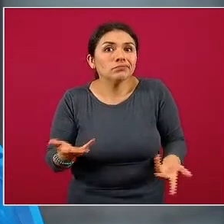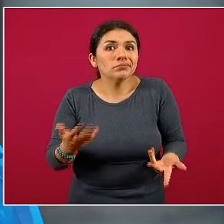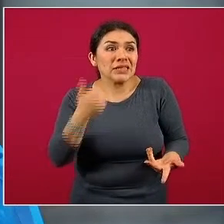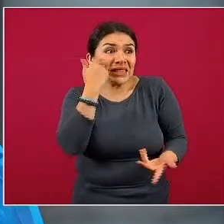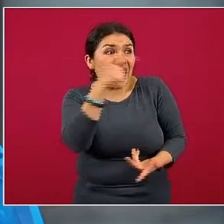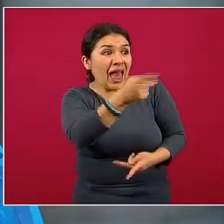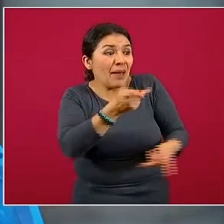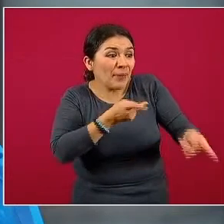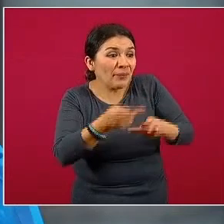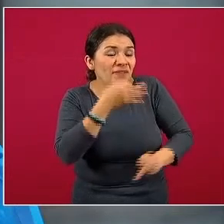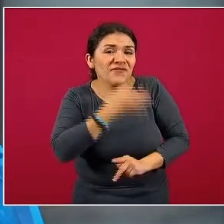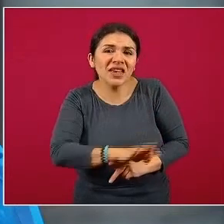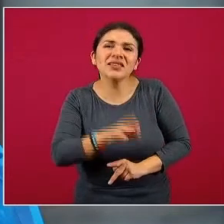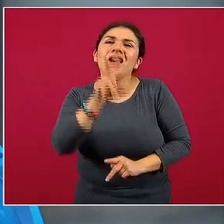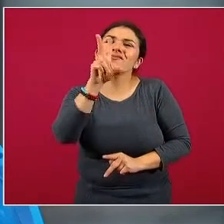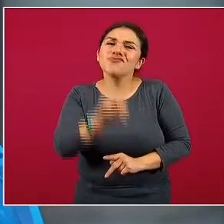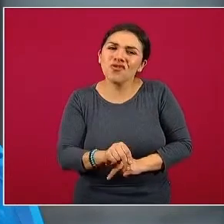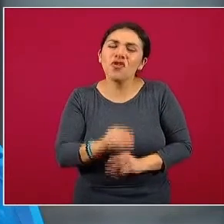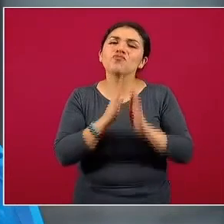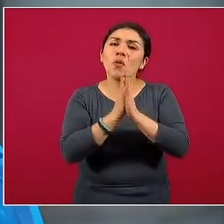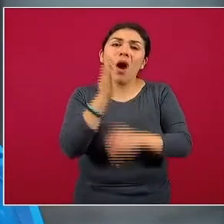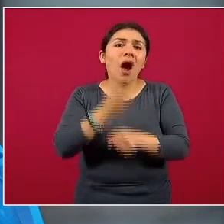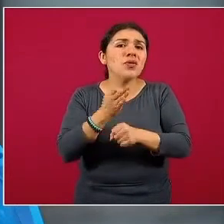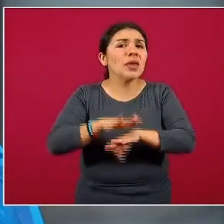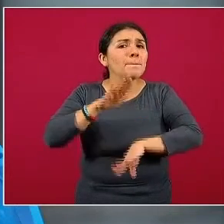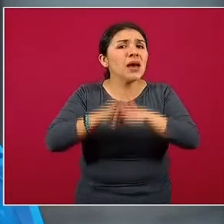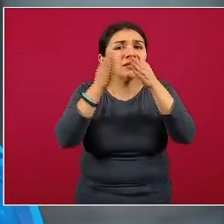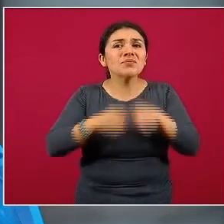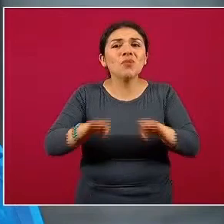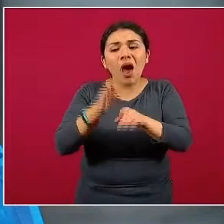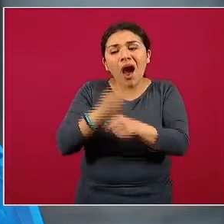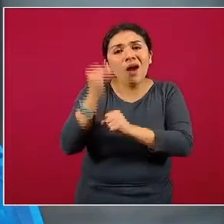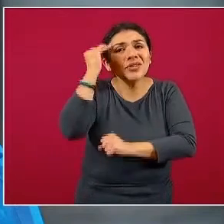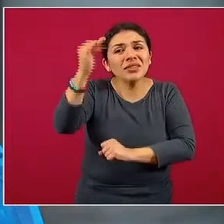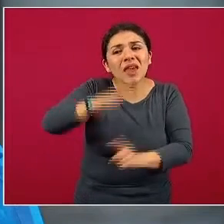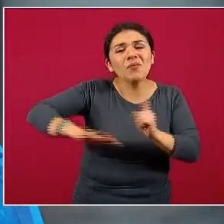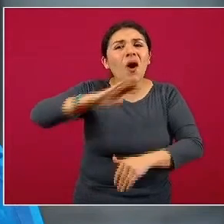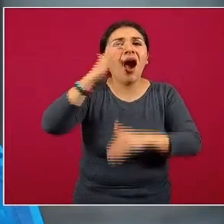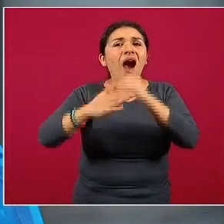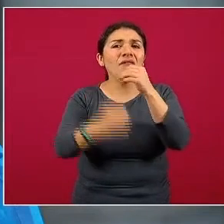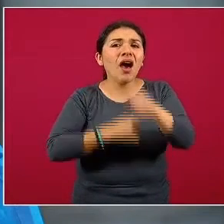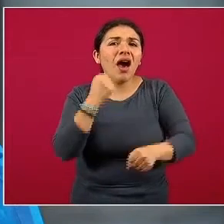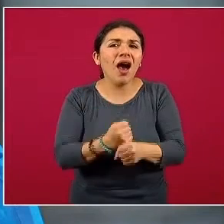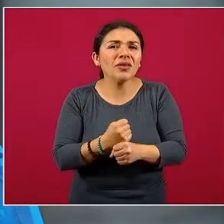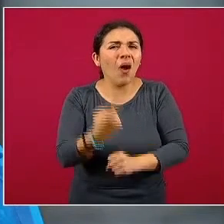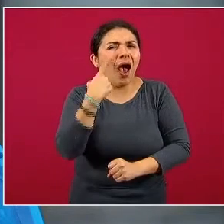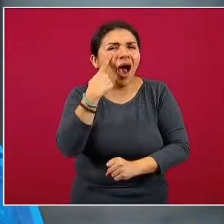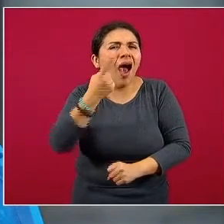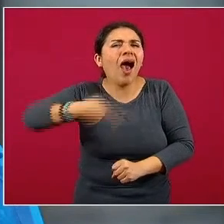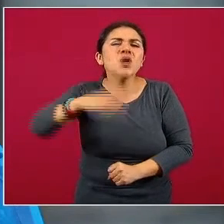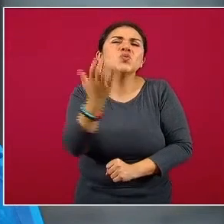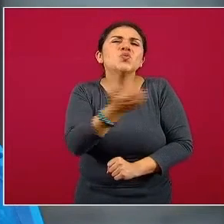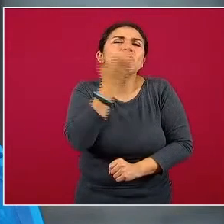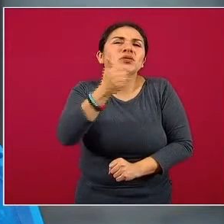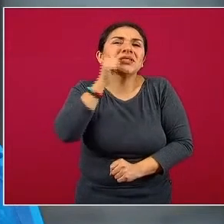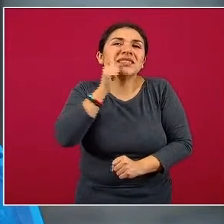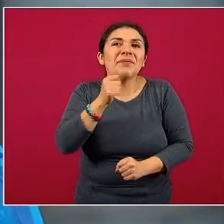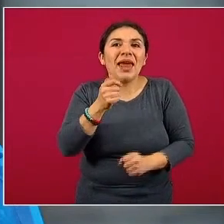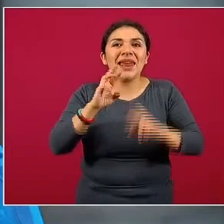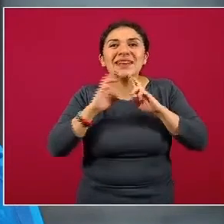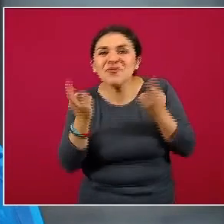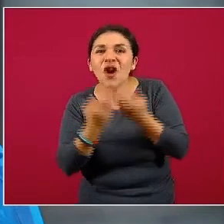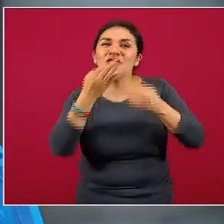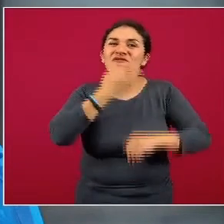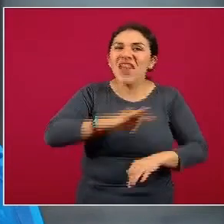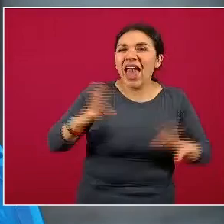pretender organizarlas. Esto lo destacamos ahora en esta temporada de fin de año, por la costumbre que hay de organizar